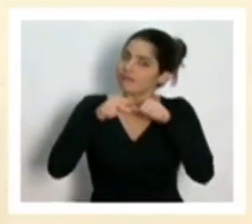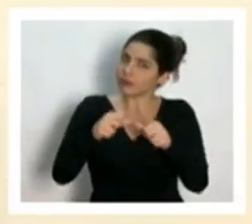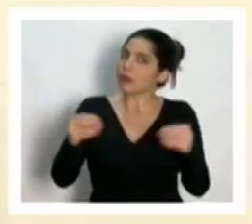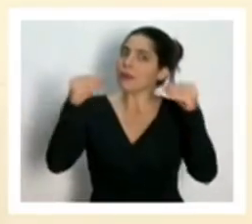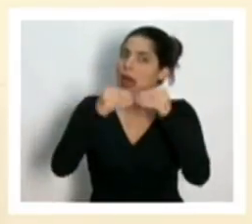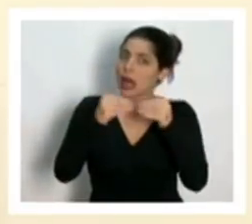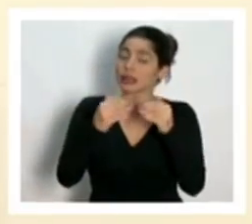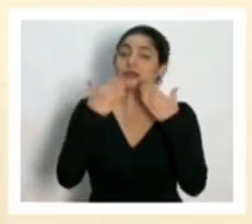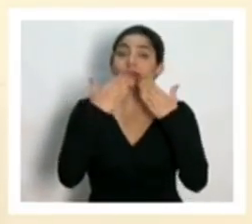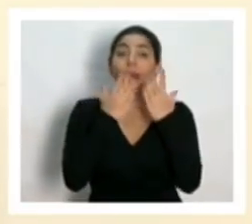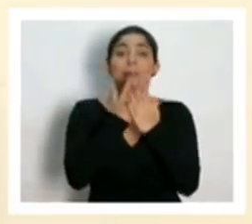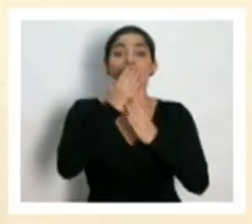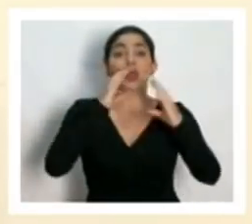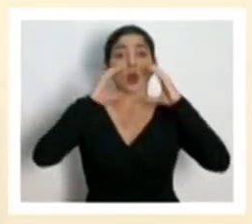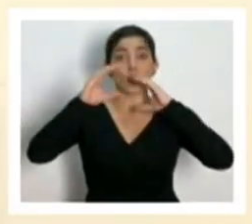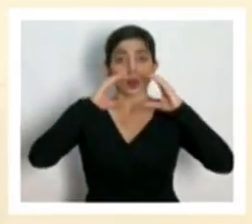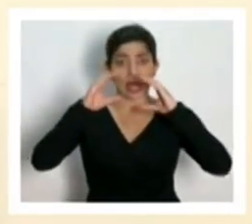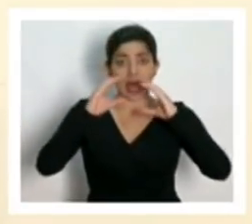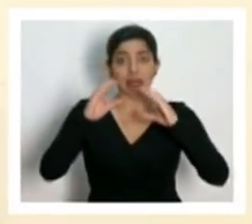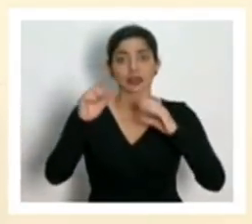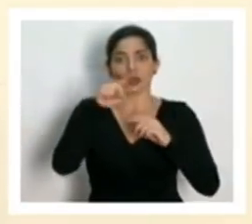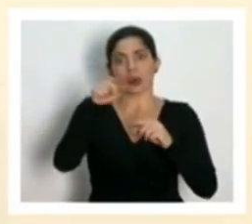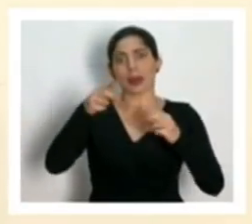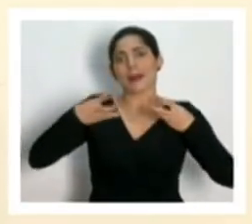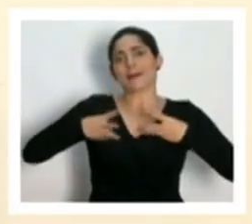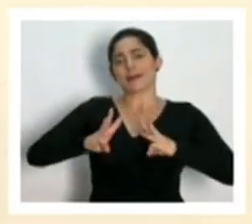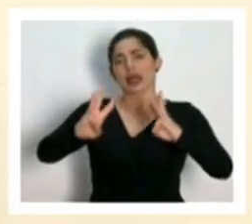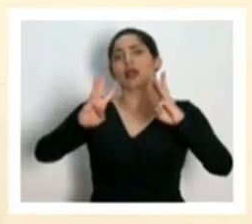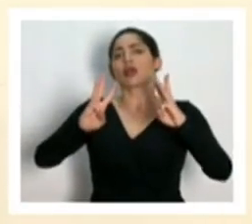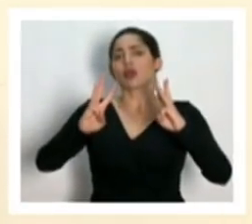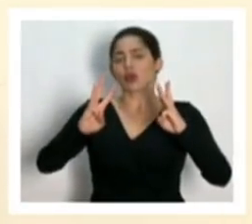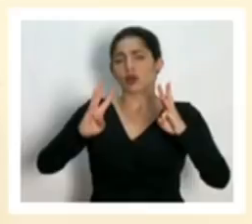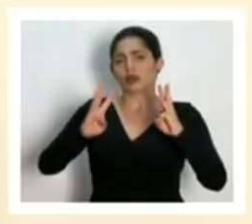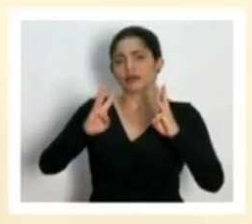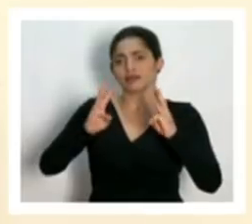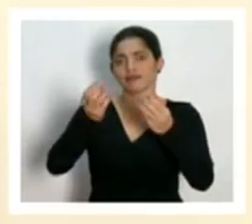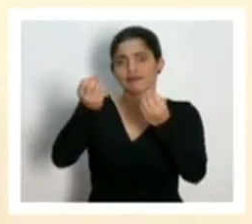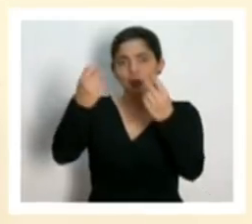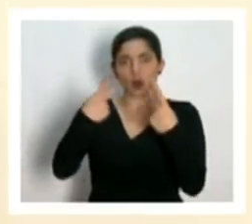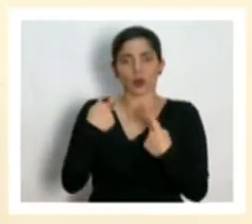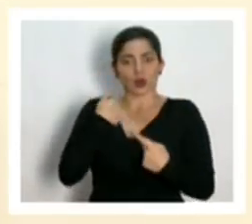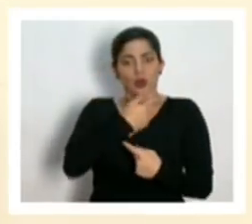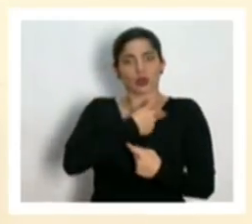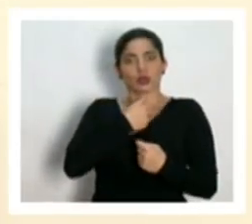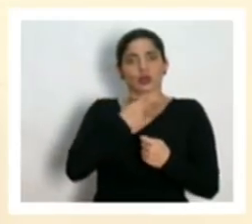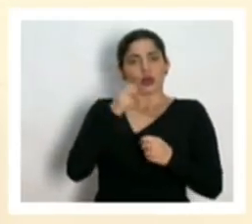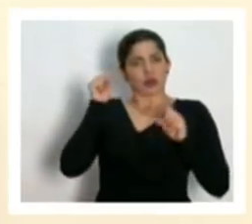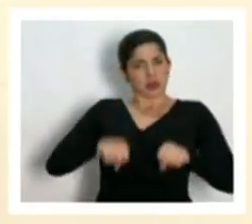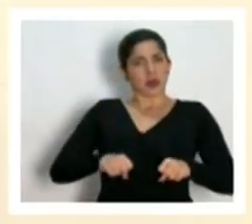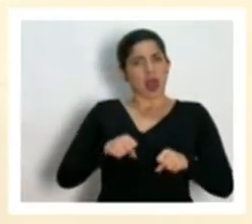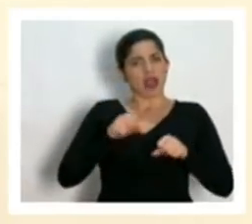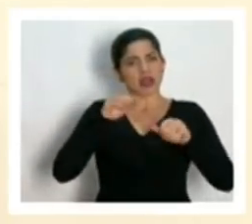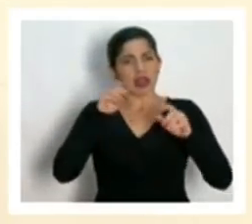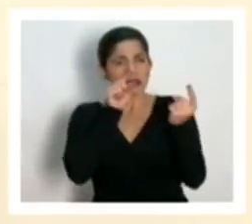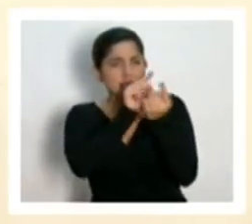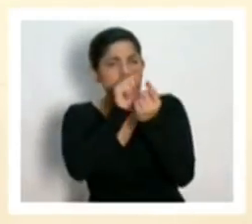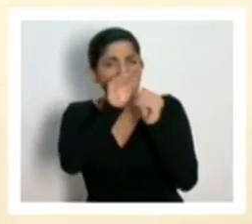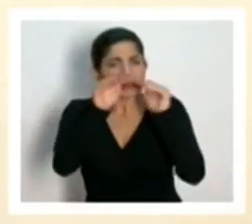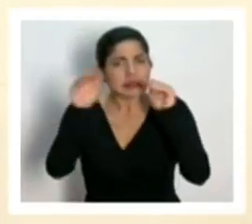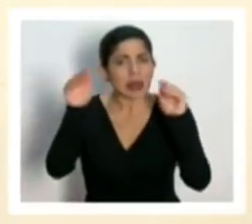agradecer a los medios de comunicación como mecanismo que nos permite de manera veraz llegar a la gente